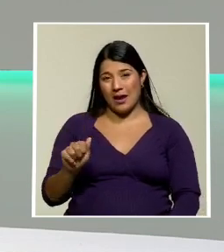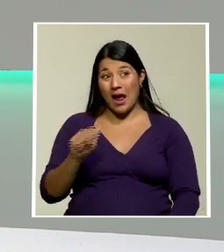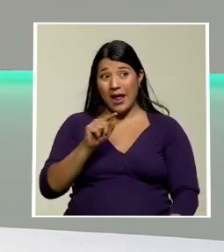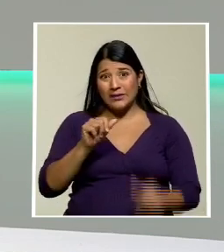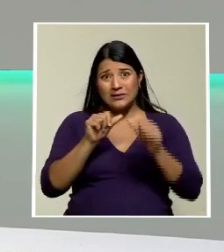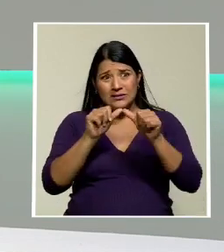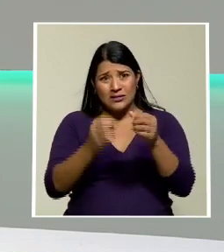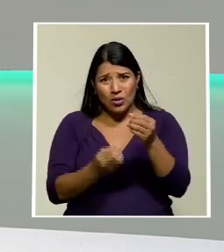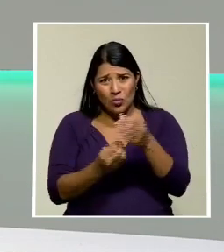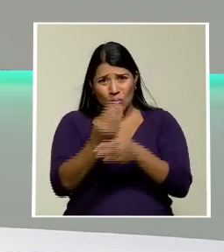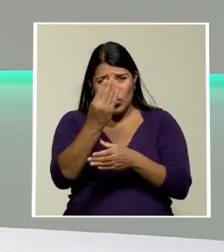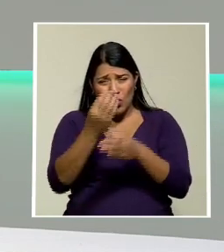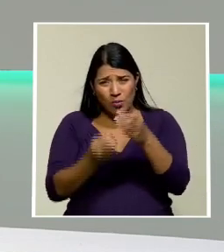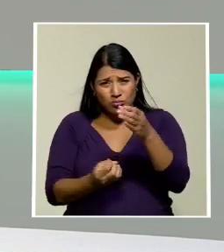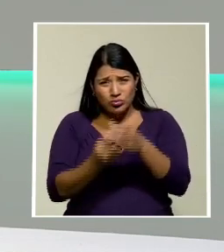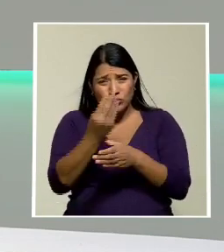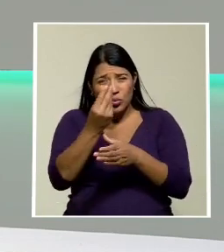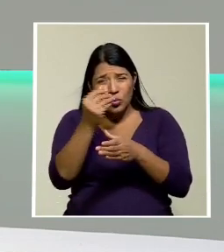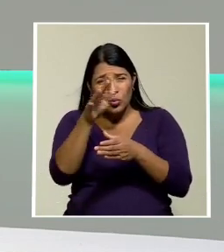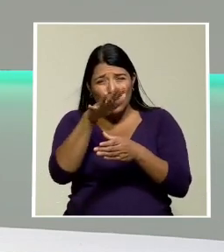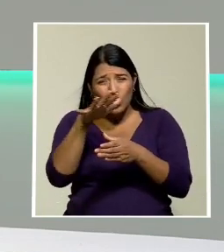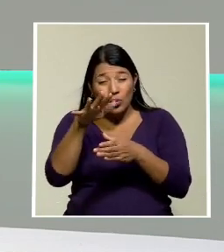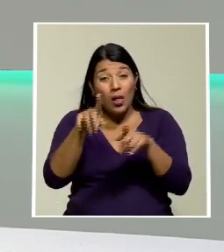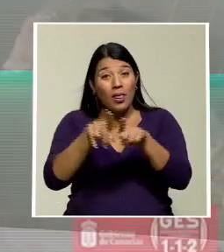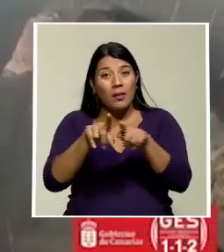lanzar ceniza y de provocar sismos en la zona